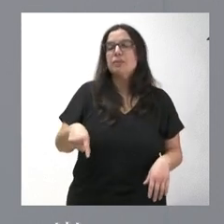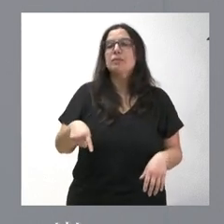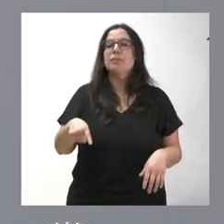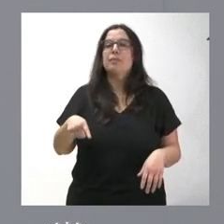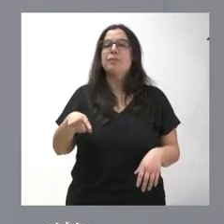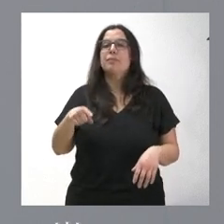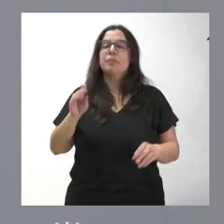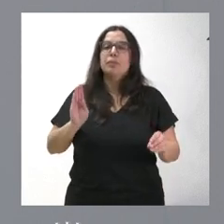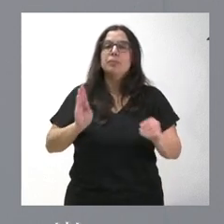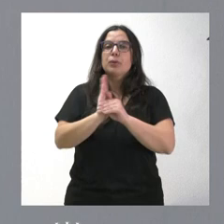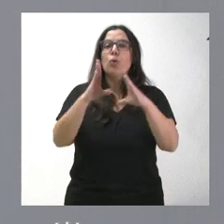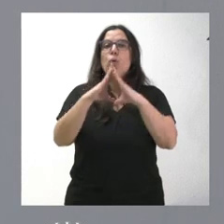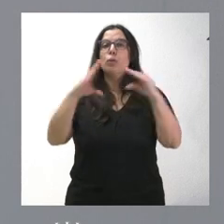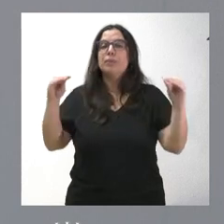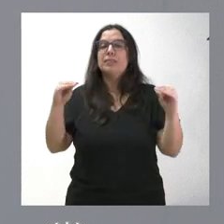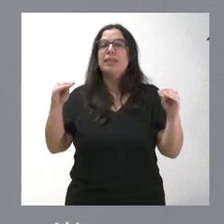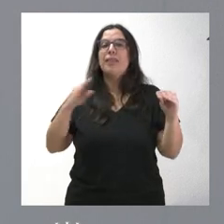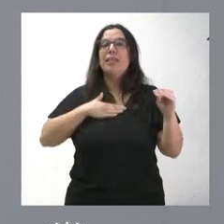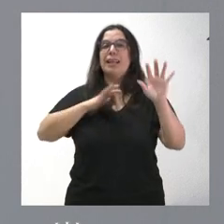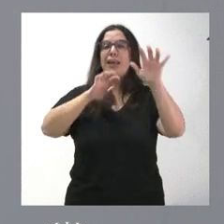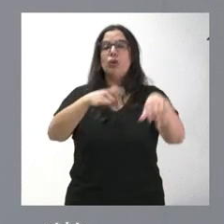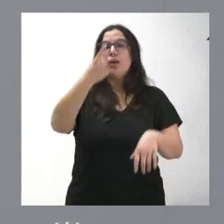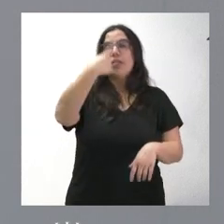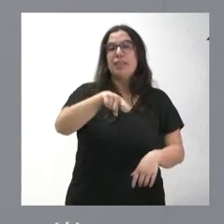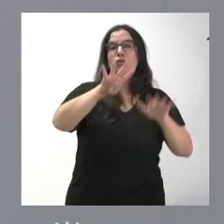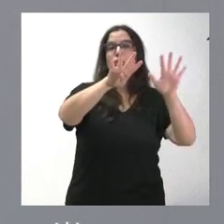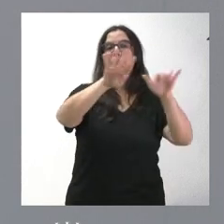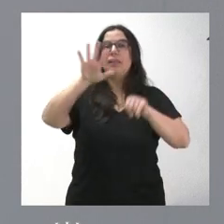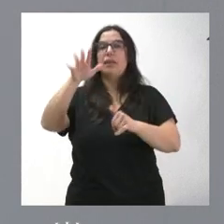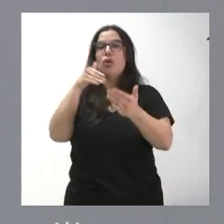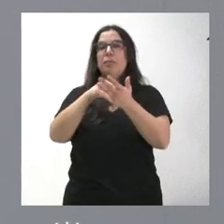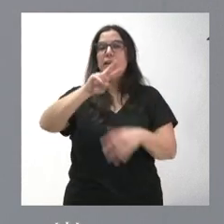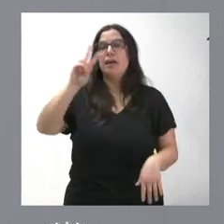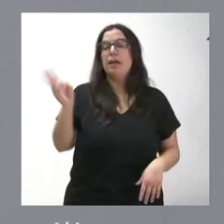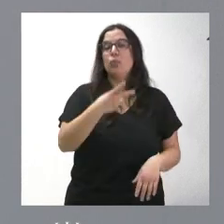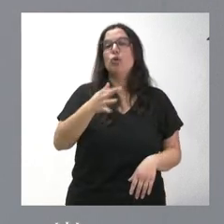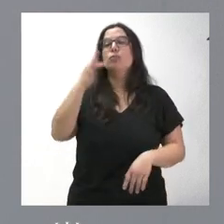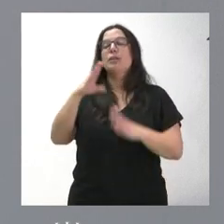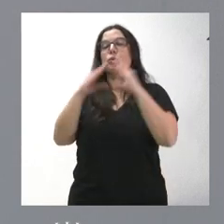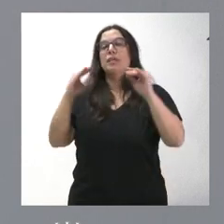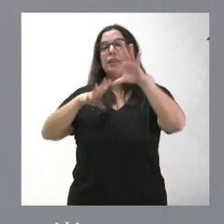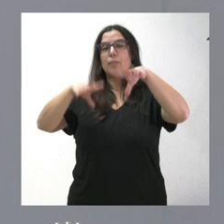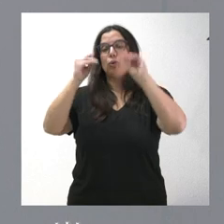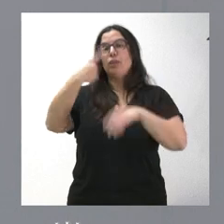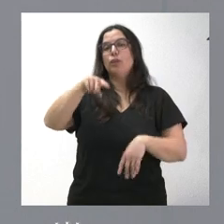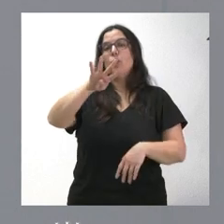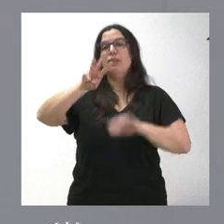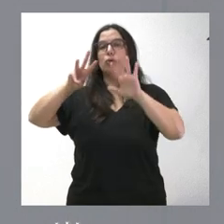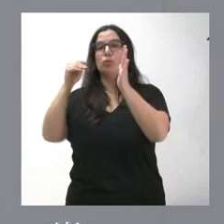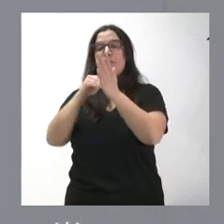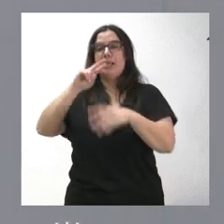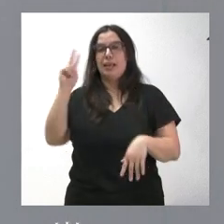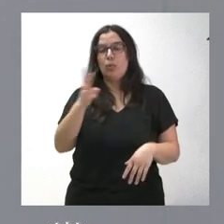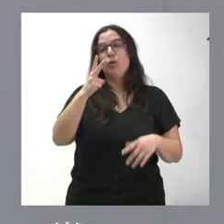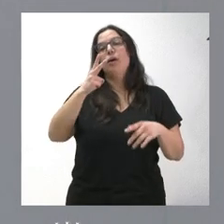a recibir la Universidad de León, 195.000 euros, y la Universidad de Burgos, 148.000 euros. Con cantidades menores